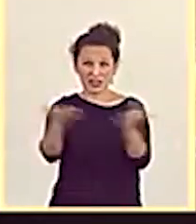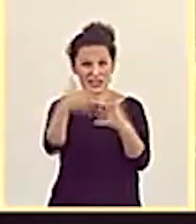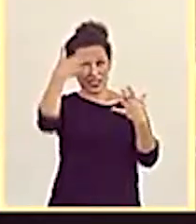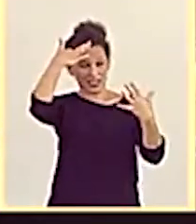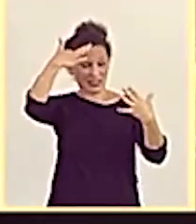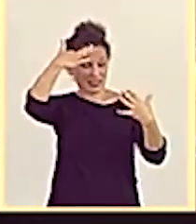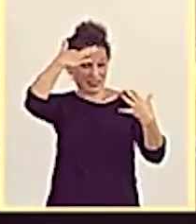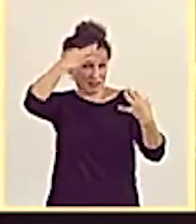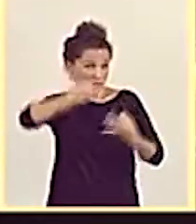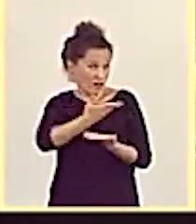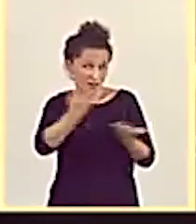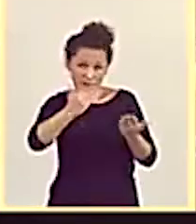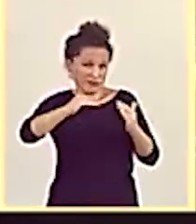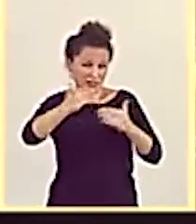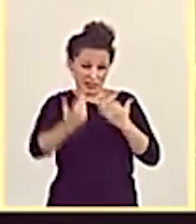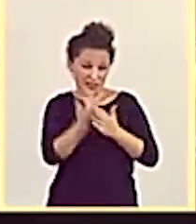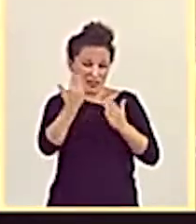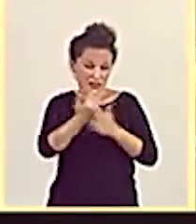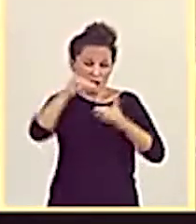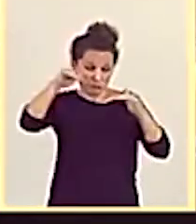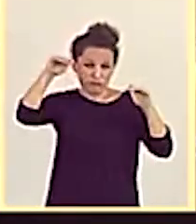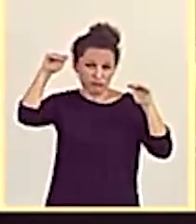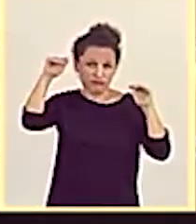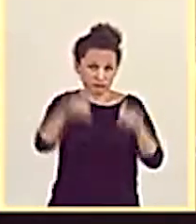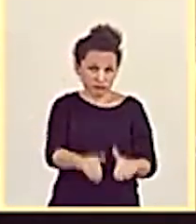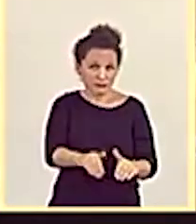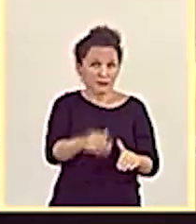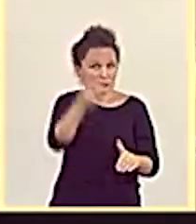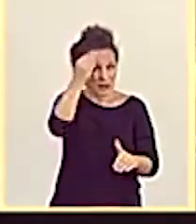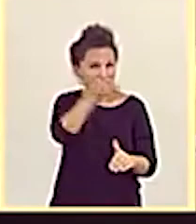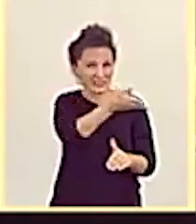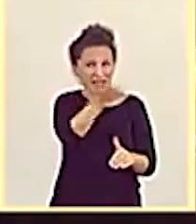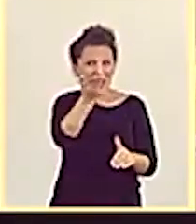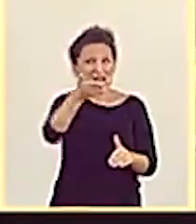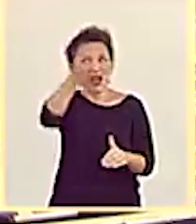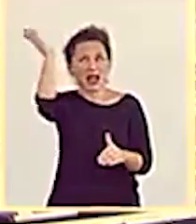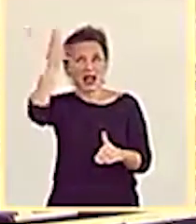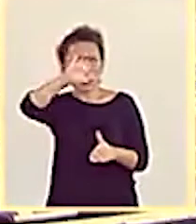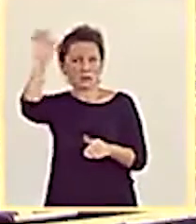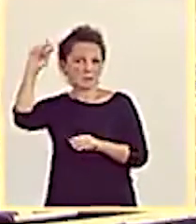contribuye a que la imagen de España en el exterior sea sólida? Muchas gracias.